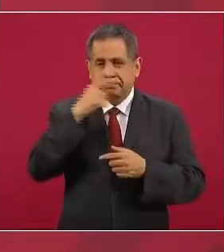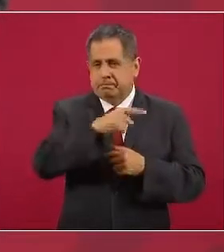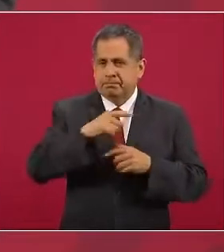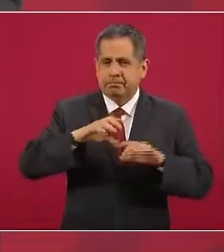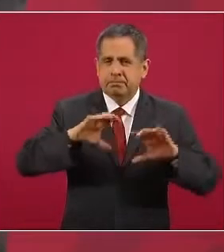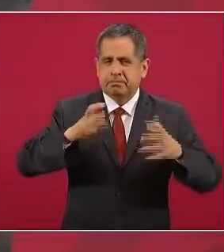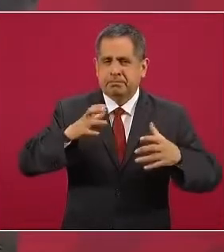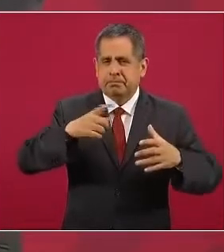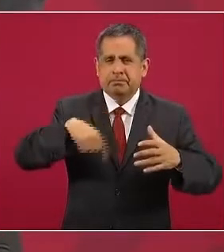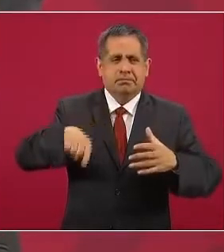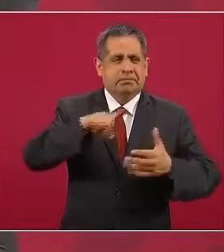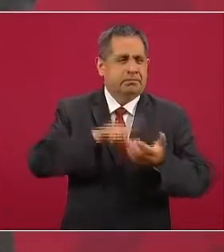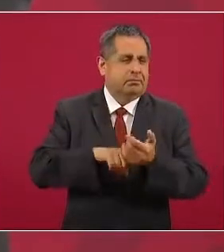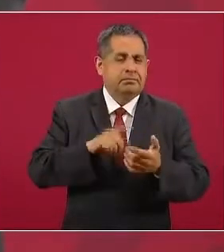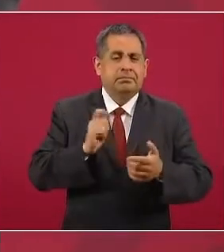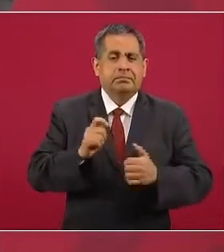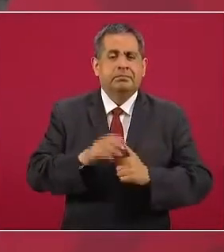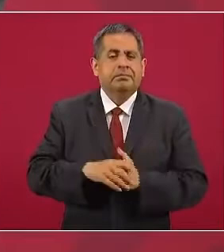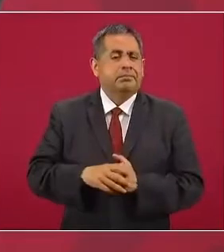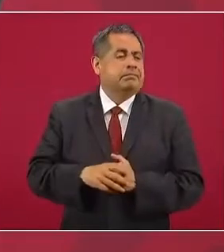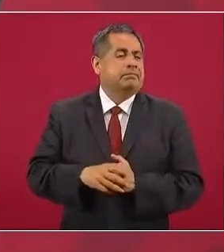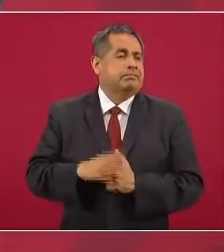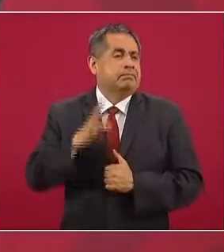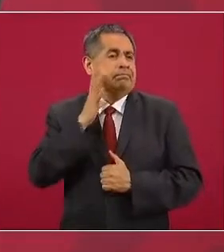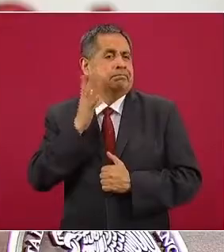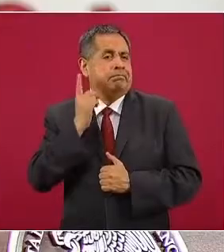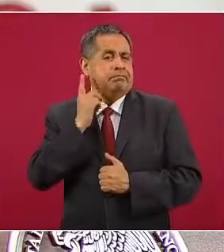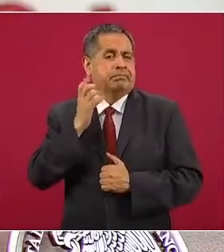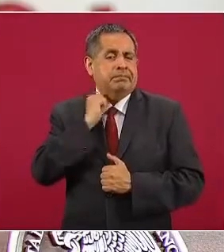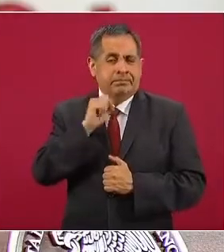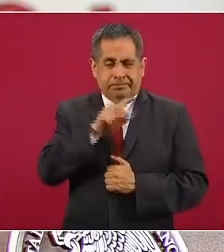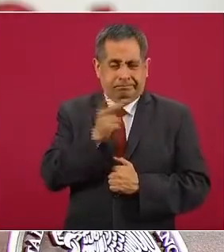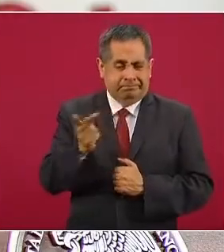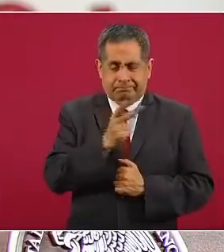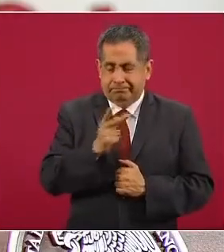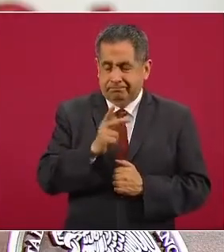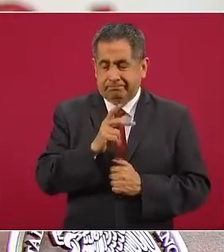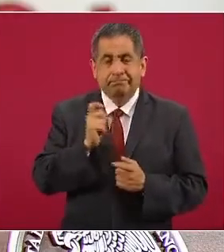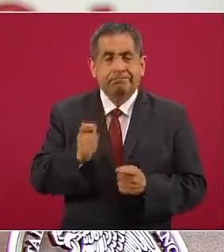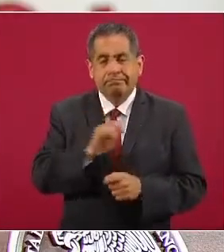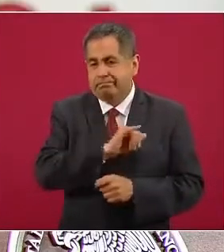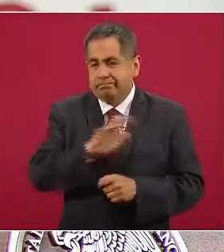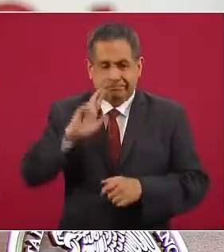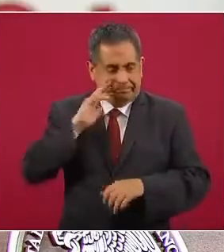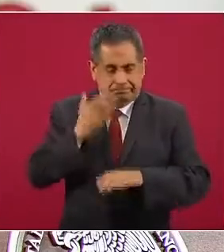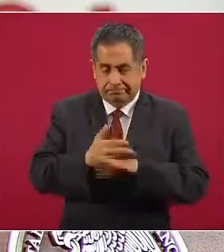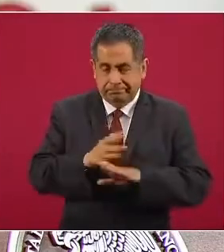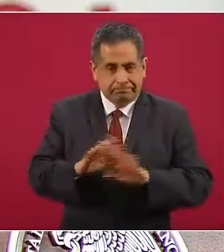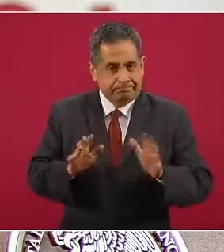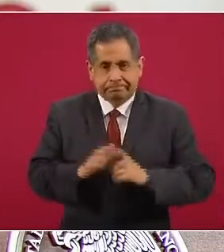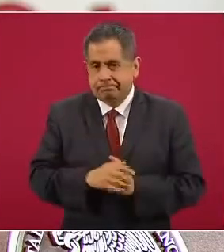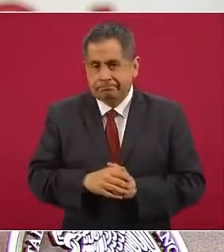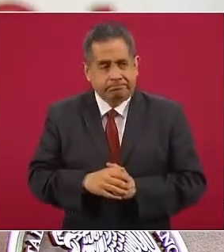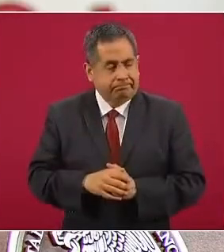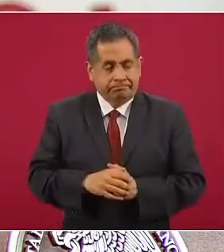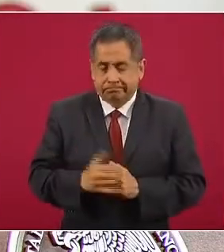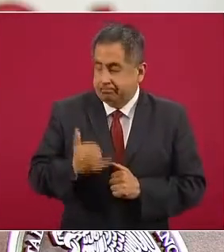también de manera imprudente, en el Congreso nuestro